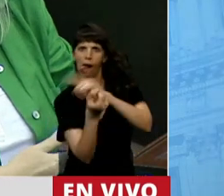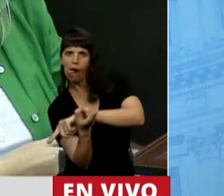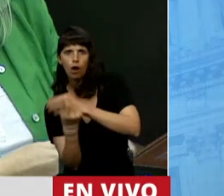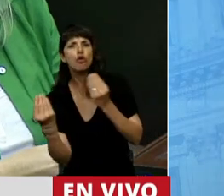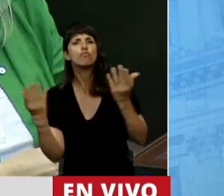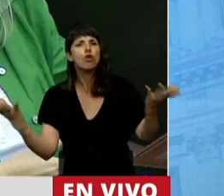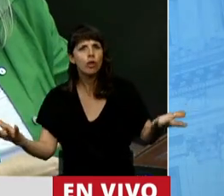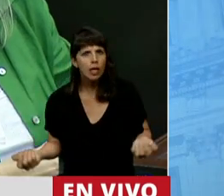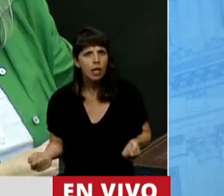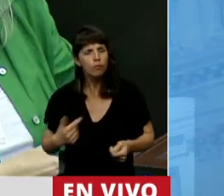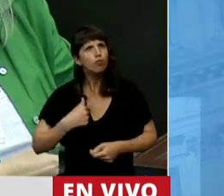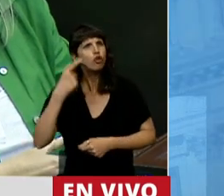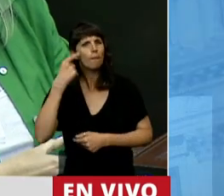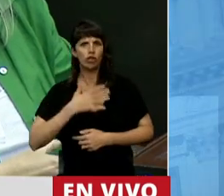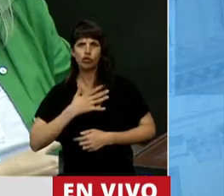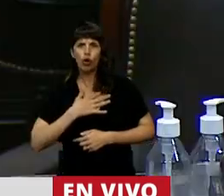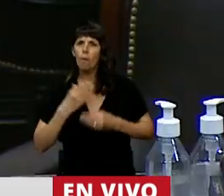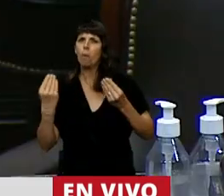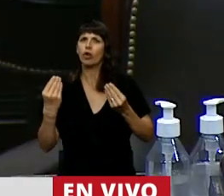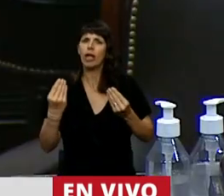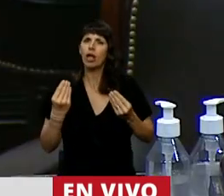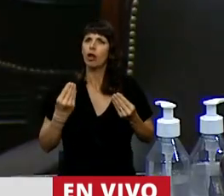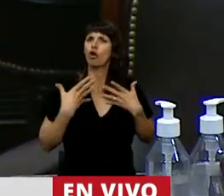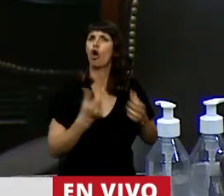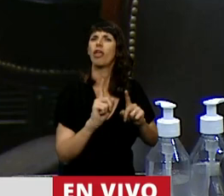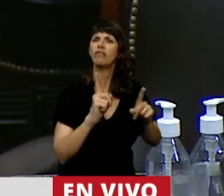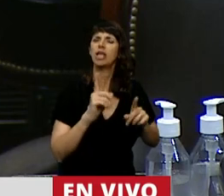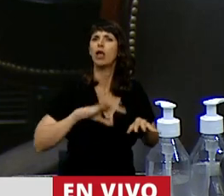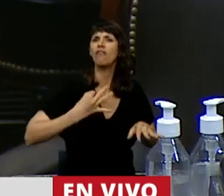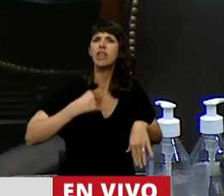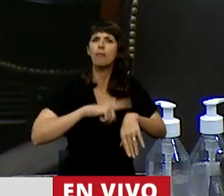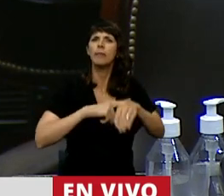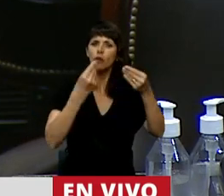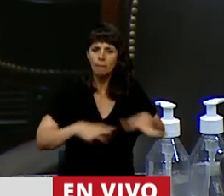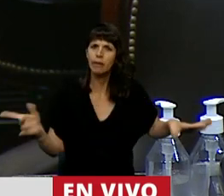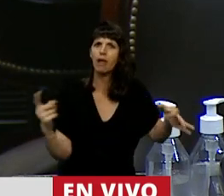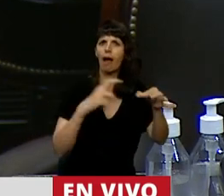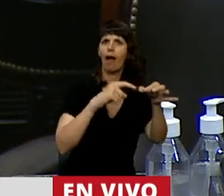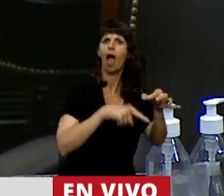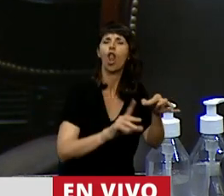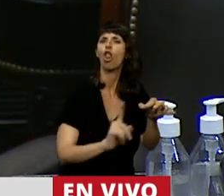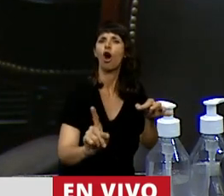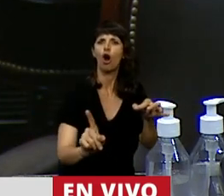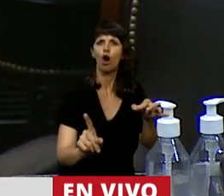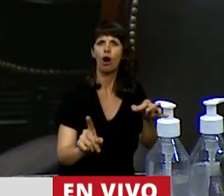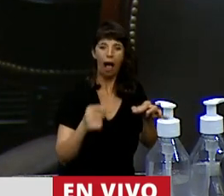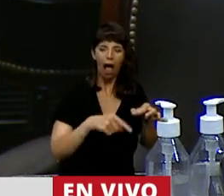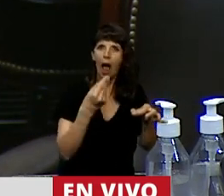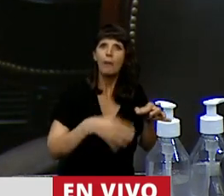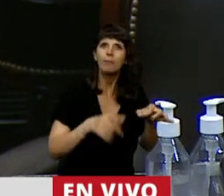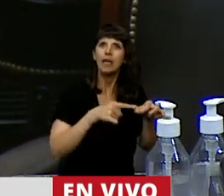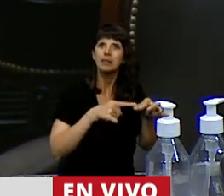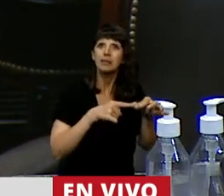Y yo me pregunto, ¿por qué no defiende la vida desde la concepción? ¿Y por qué apoya terminarla desde su concepción?